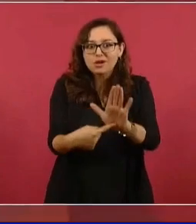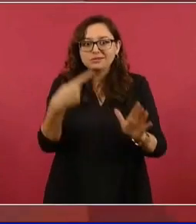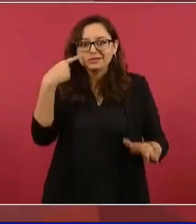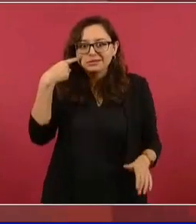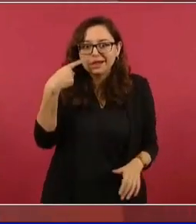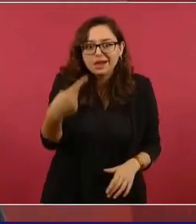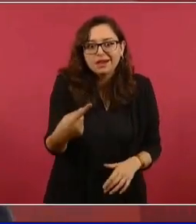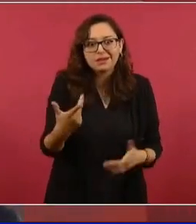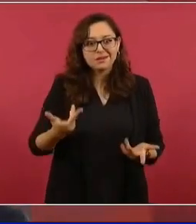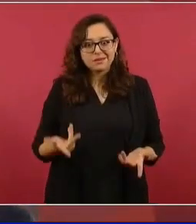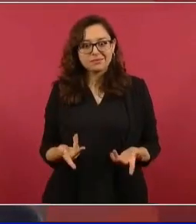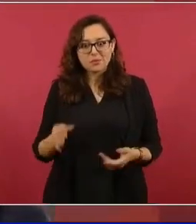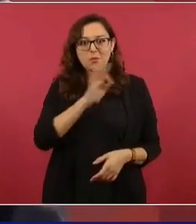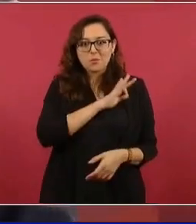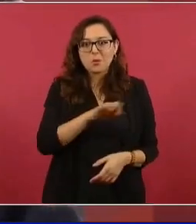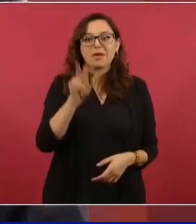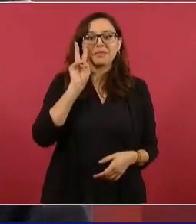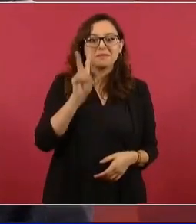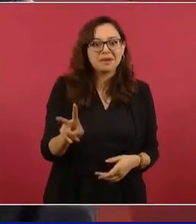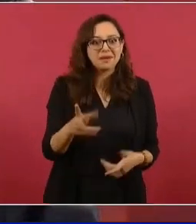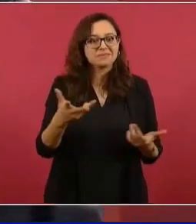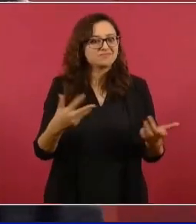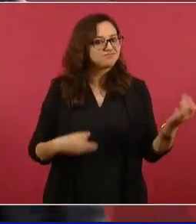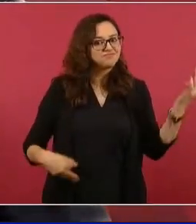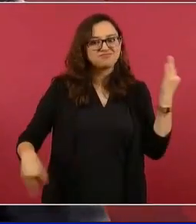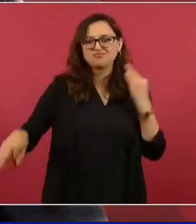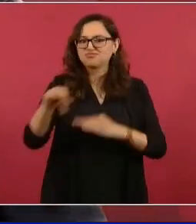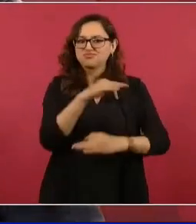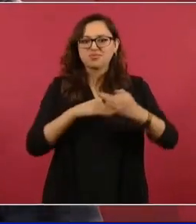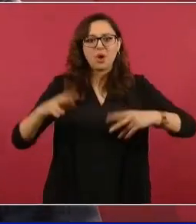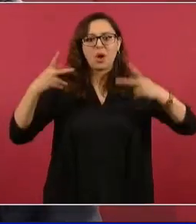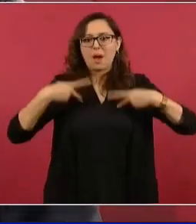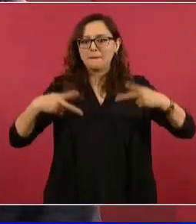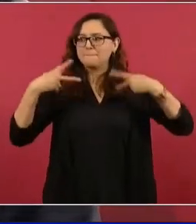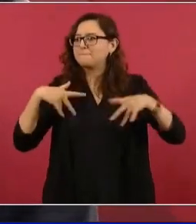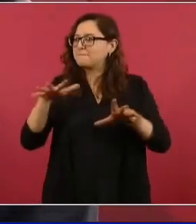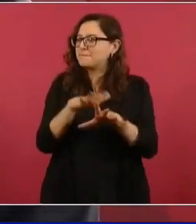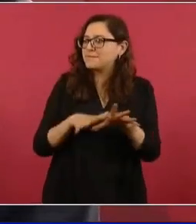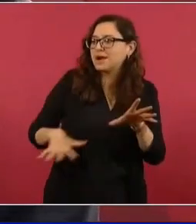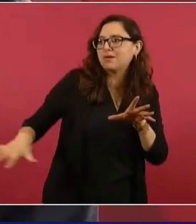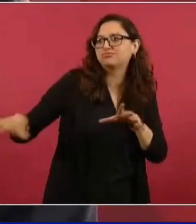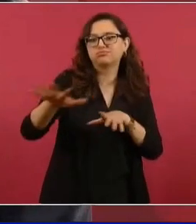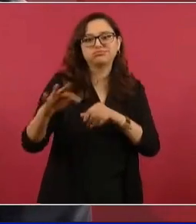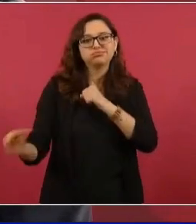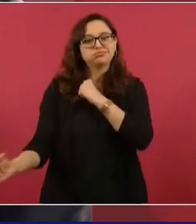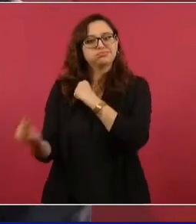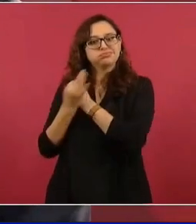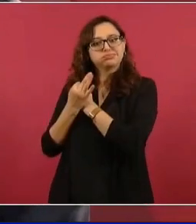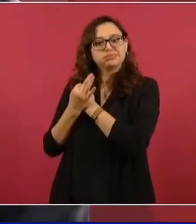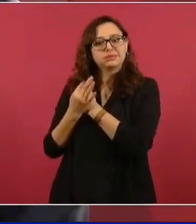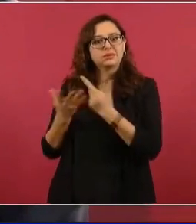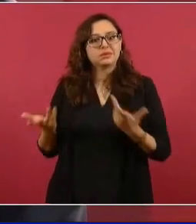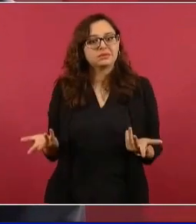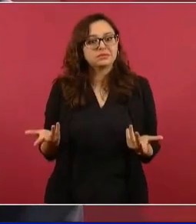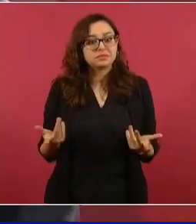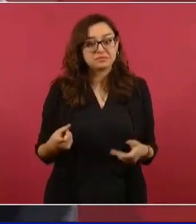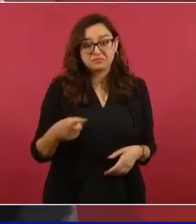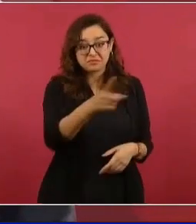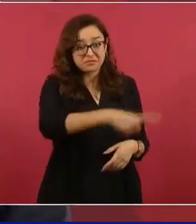o sea, el hable llamado libertad, pero